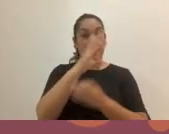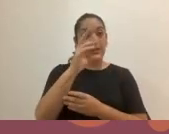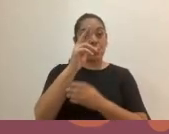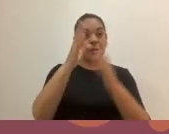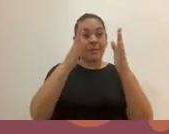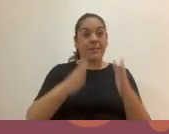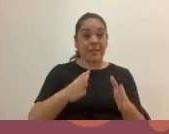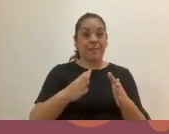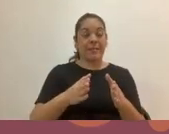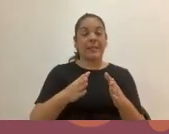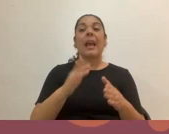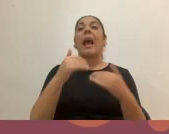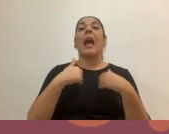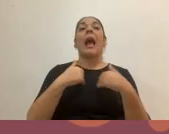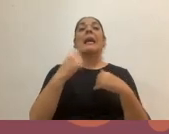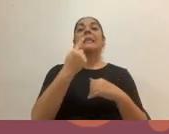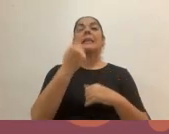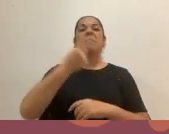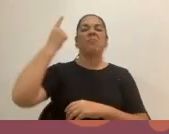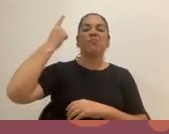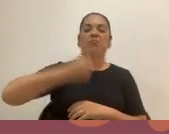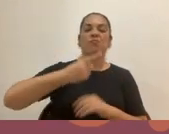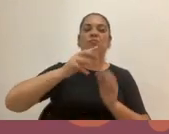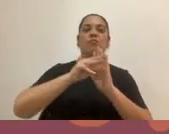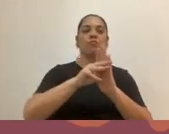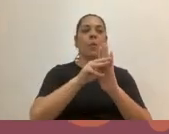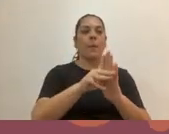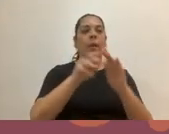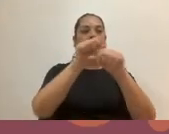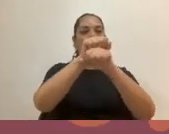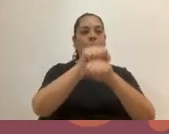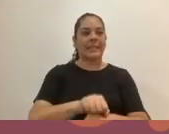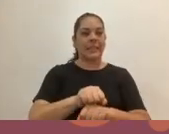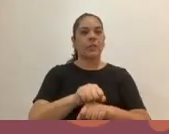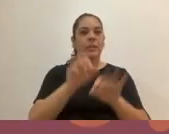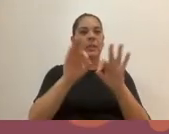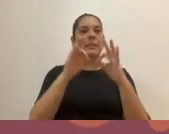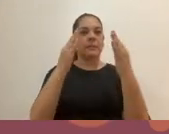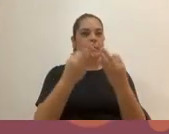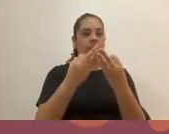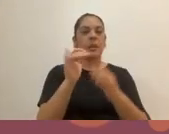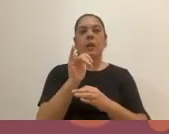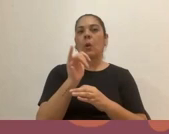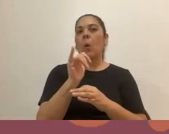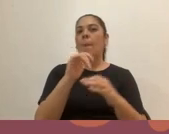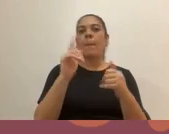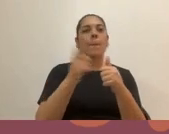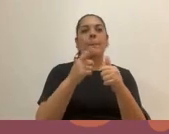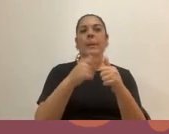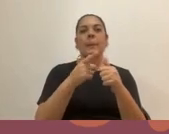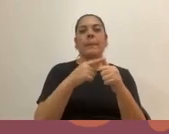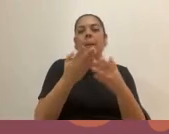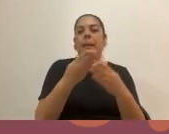una imposición de un modelo tradicional de familia como principal agente socializador.